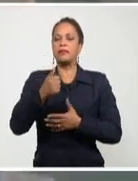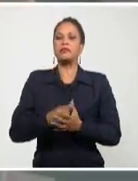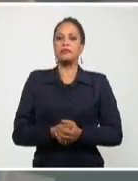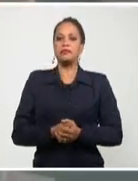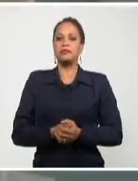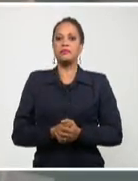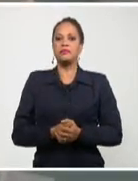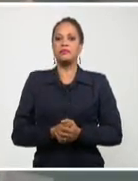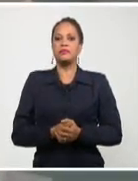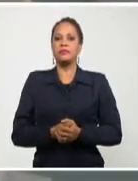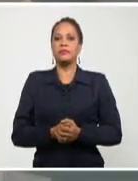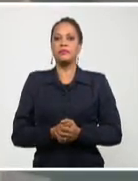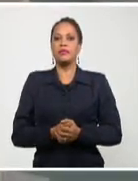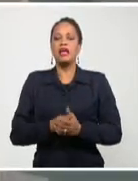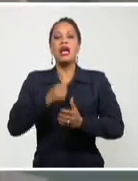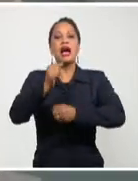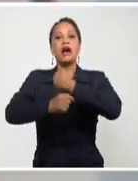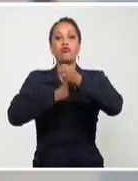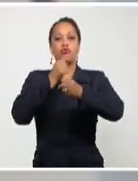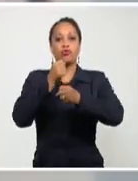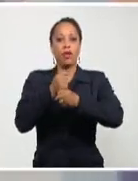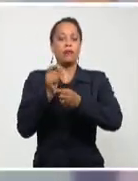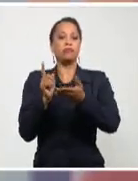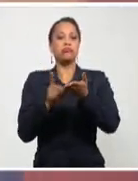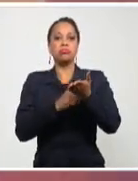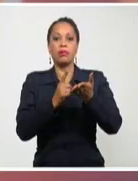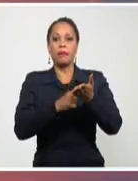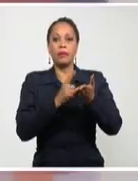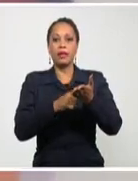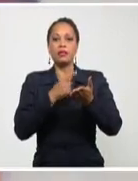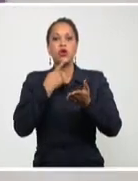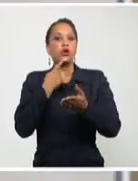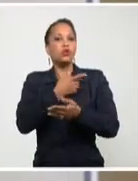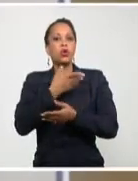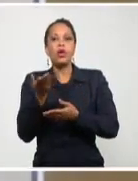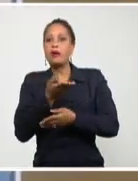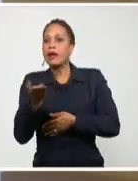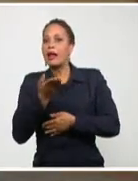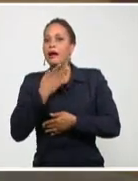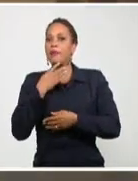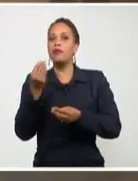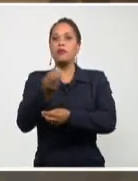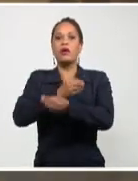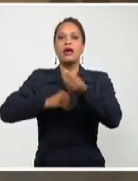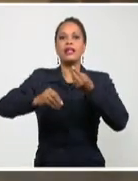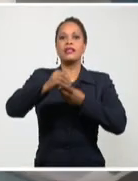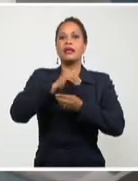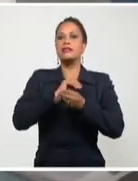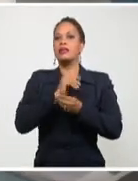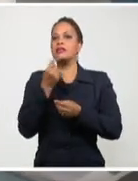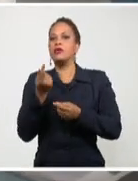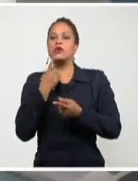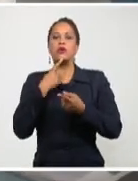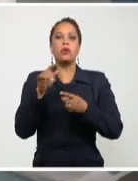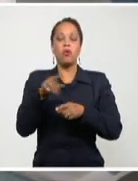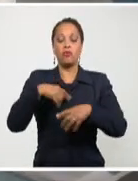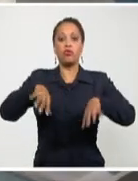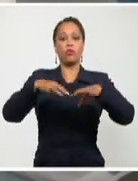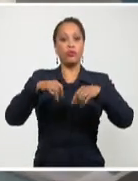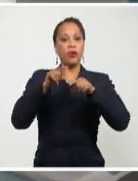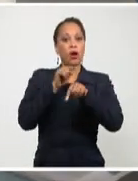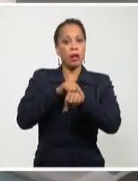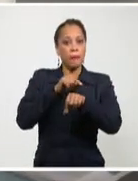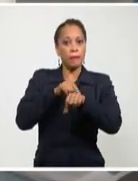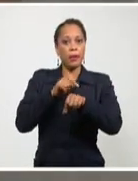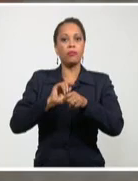Al emplear los canales electrónicos de pago, no solo se agilizan las transacciones, sino que en circunstancias como las actuales, en las que la